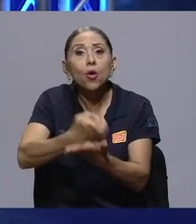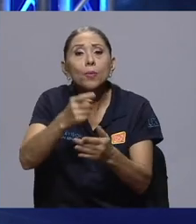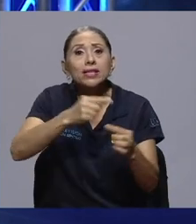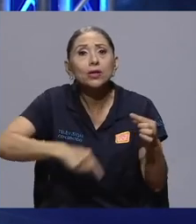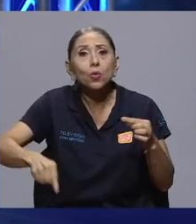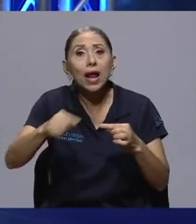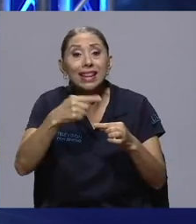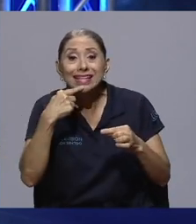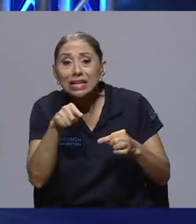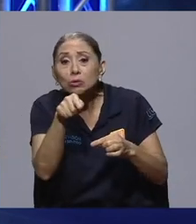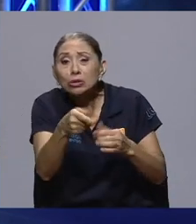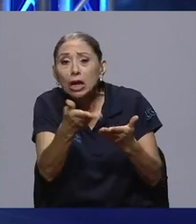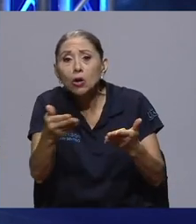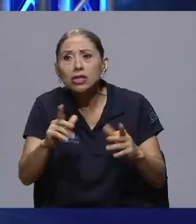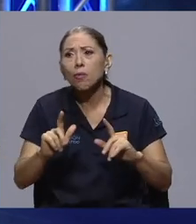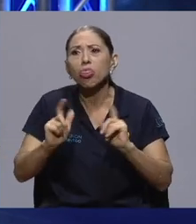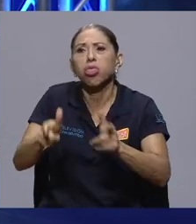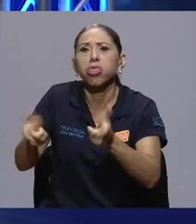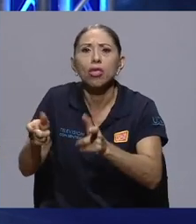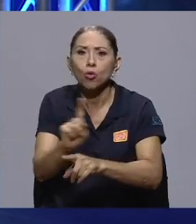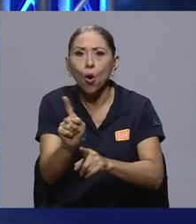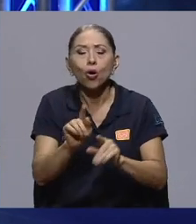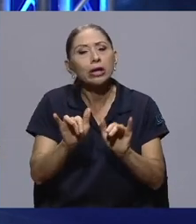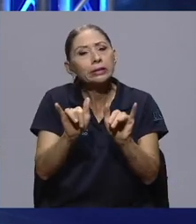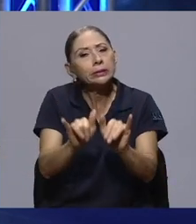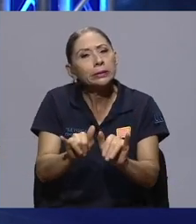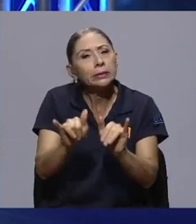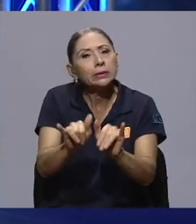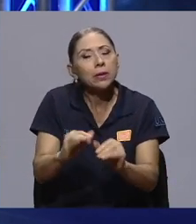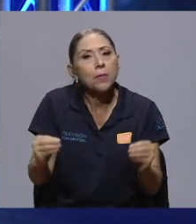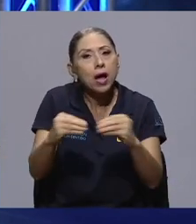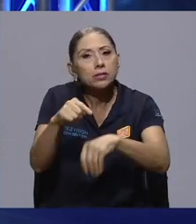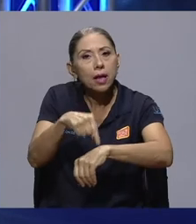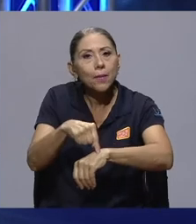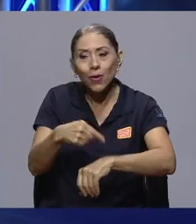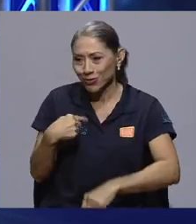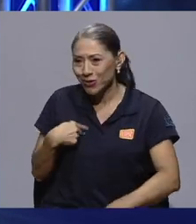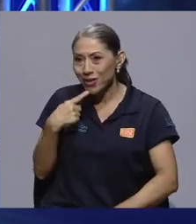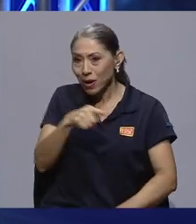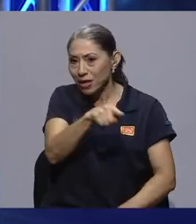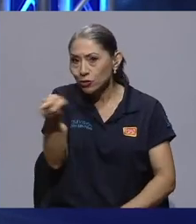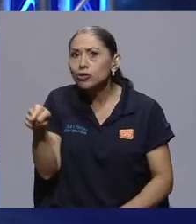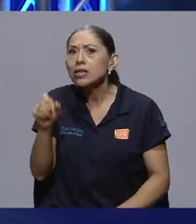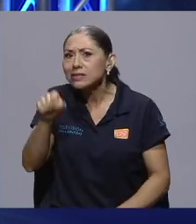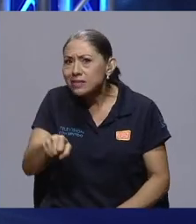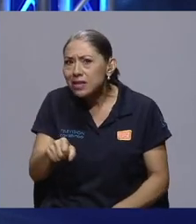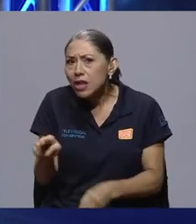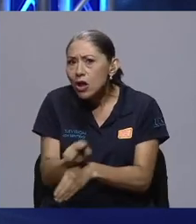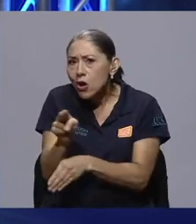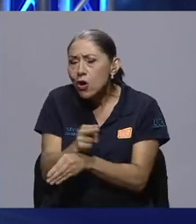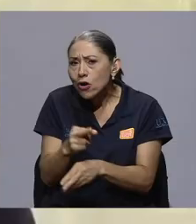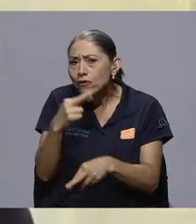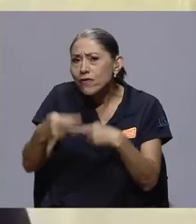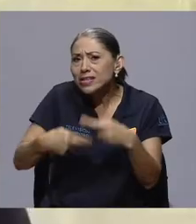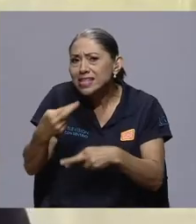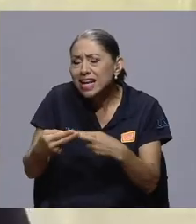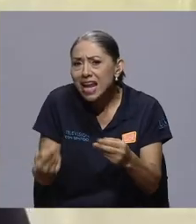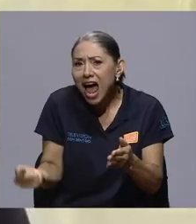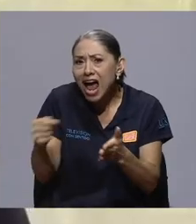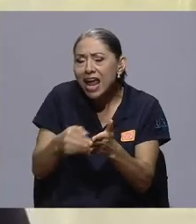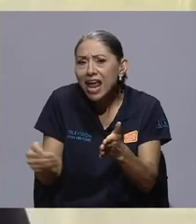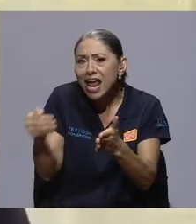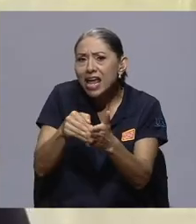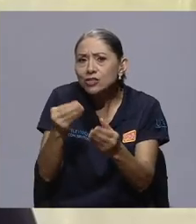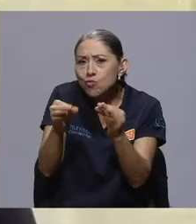la mayor parte del tiempo, entonces en Icon yo le digo a la gente sí, el reciclaje es muy importante pero es ya la última opción